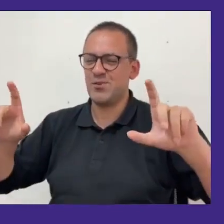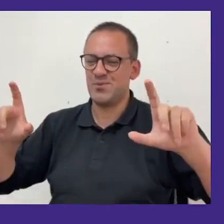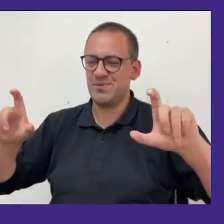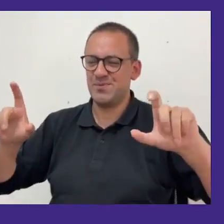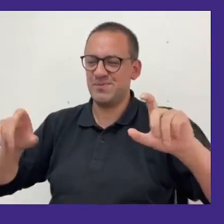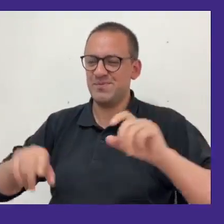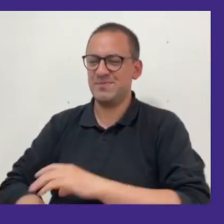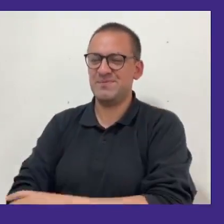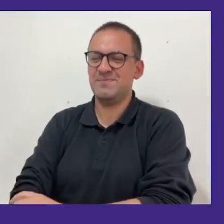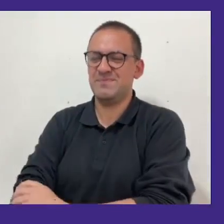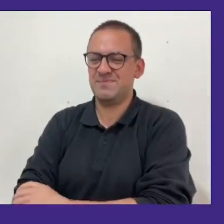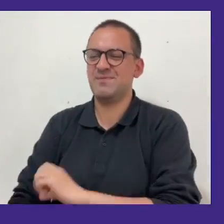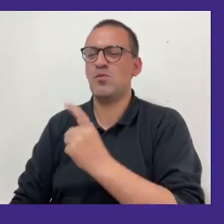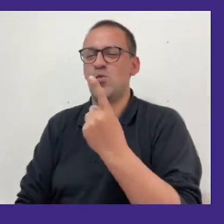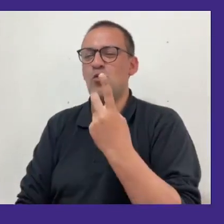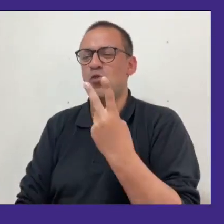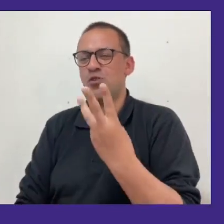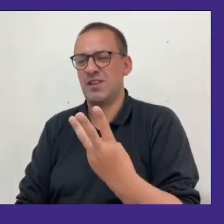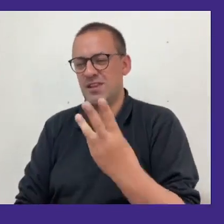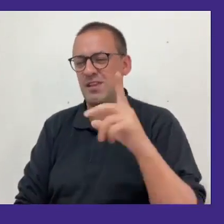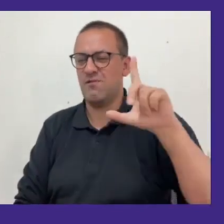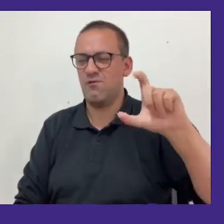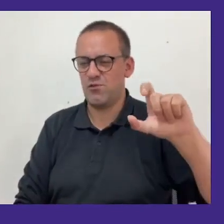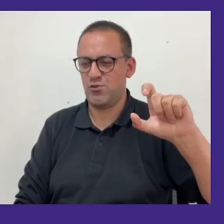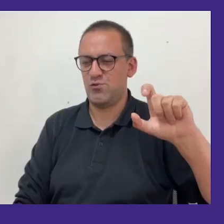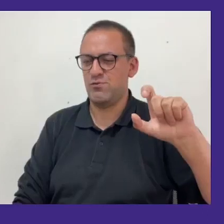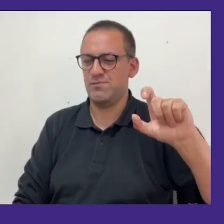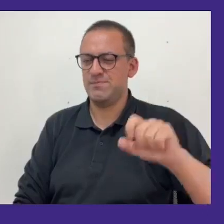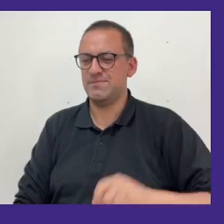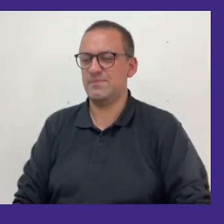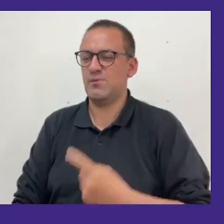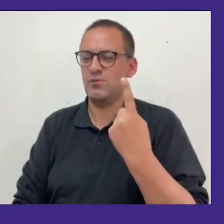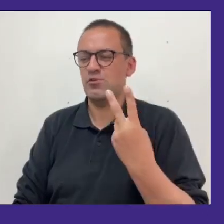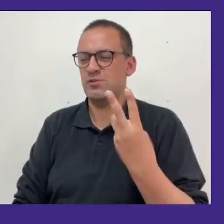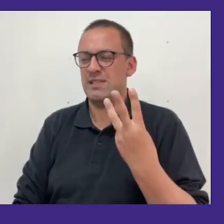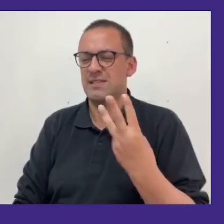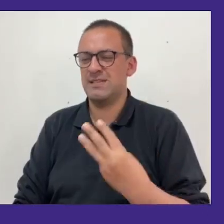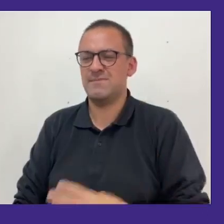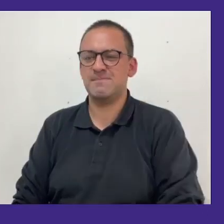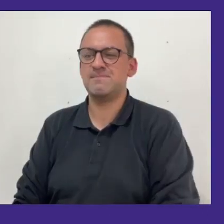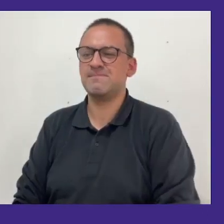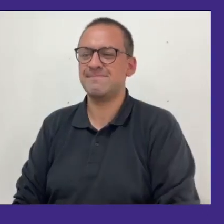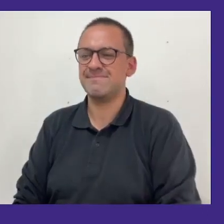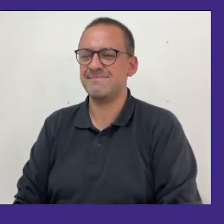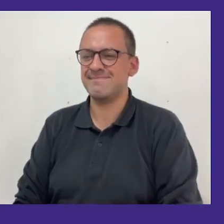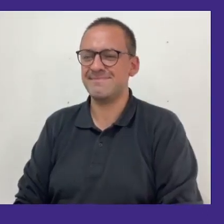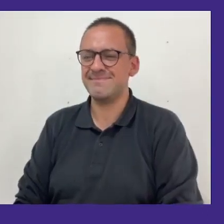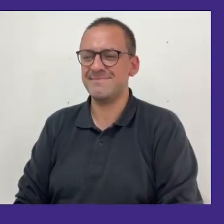voy a contar hasta tres para que puedan salir la foto uno dos y tres